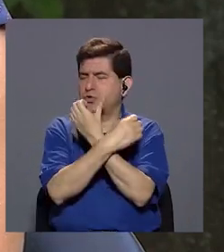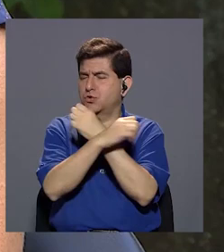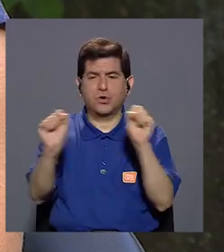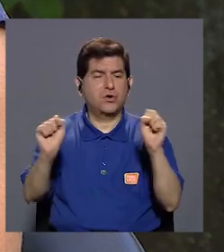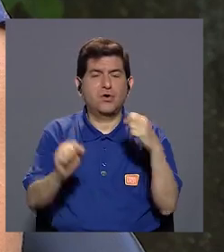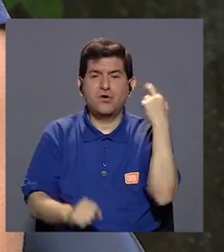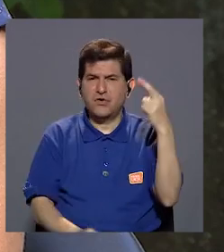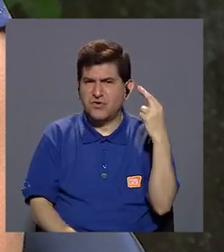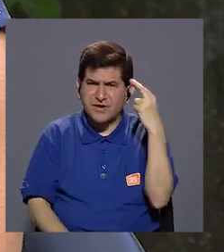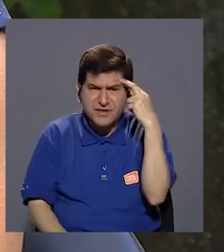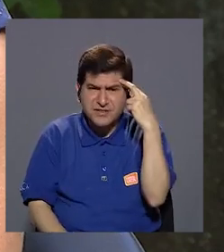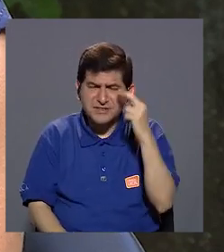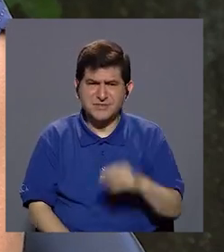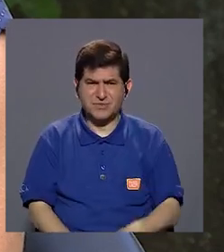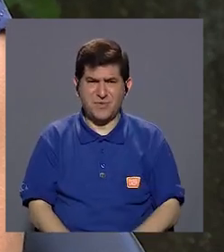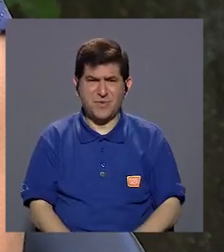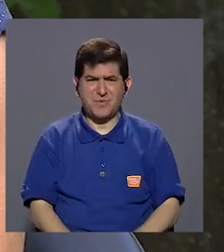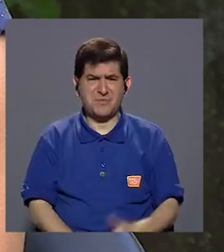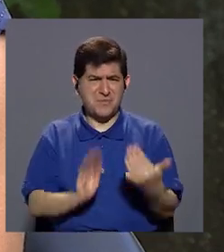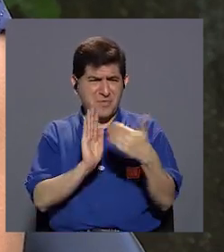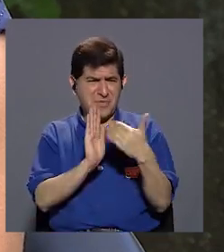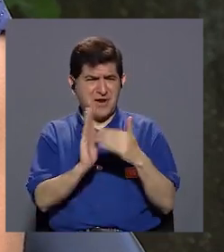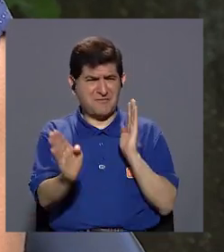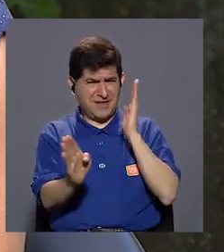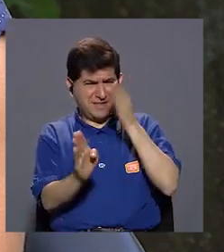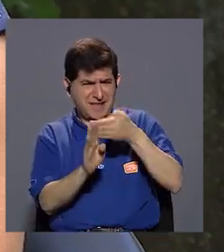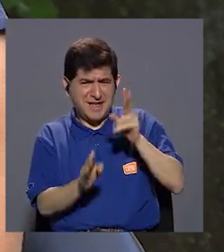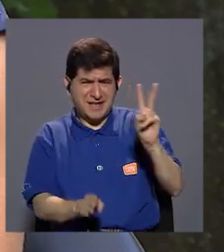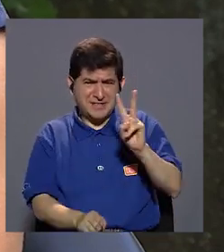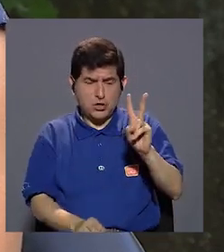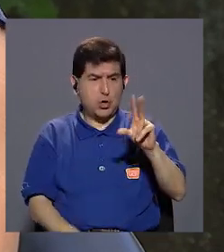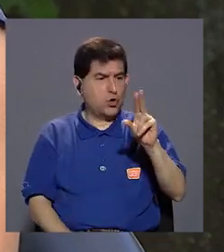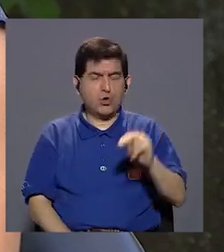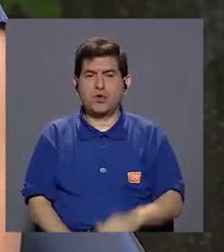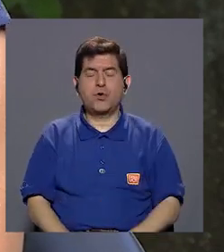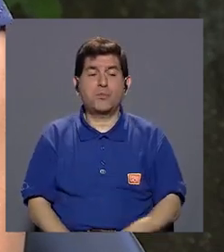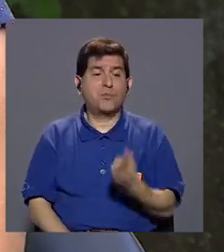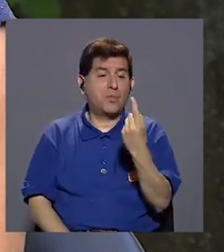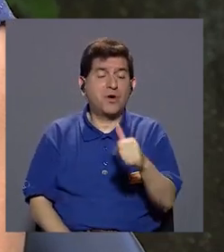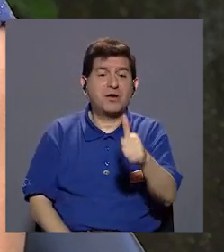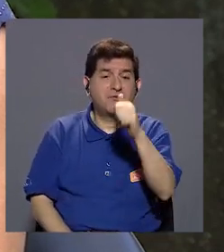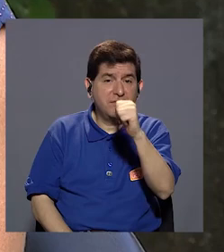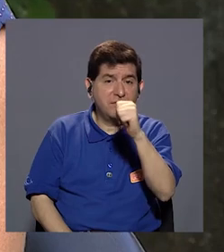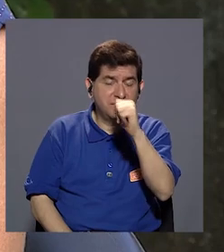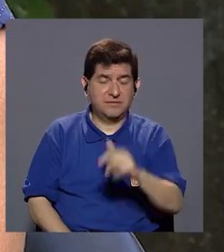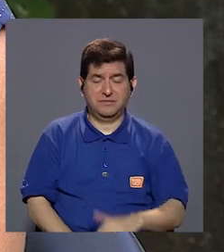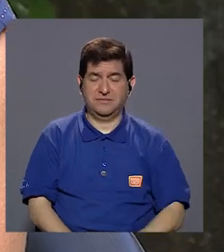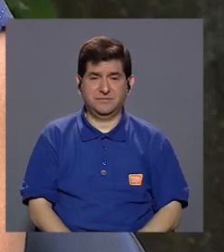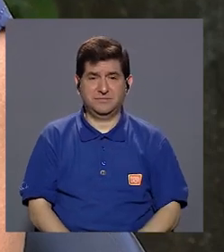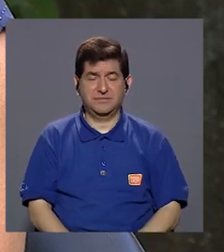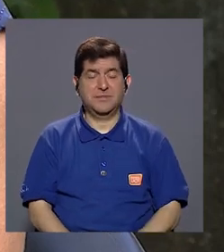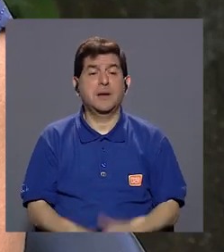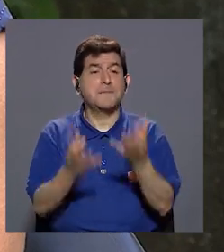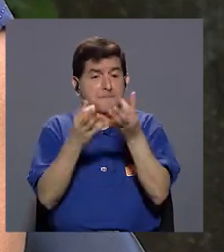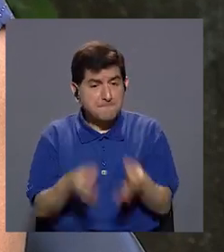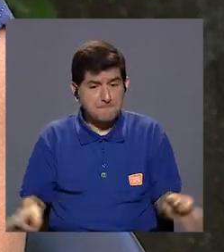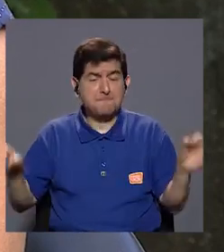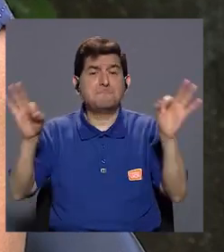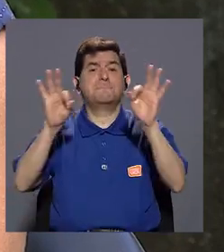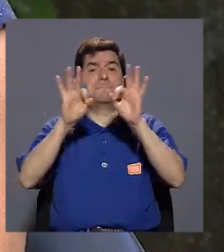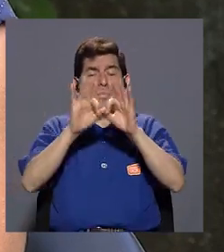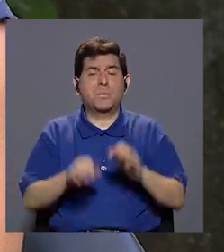más que todo, no por, por el daño directo del virus en sí, sino por la deshidratación. Entonces, es muy importante,